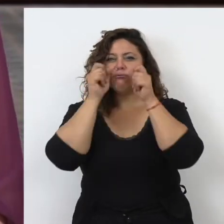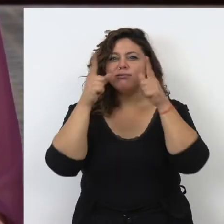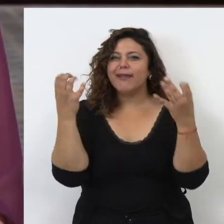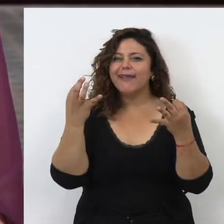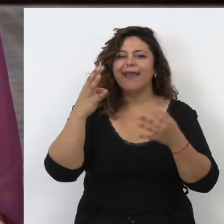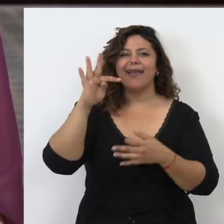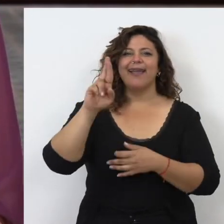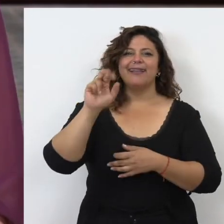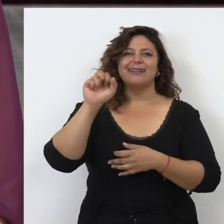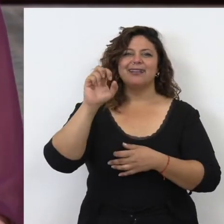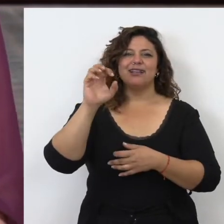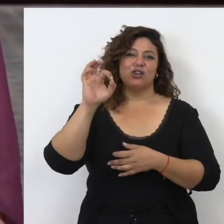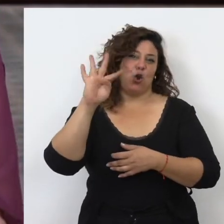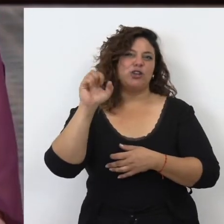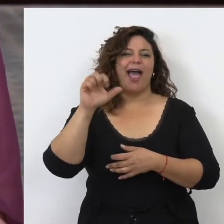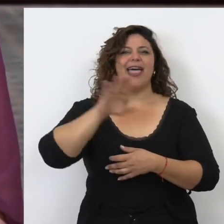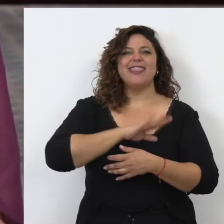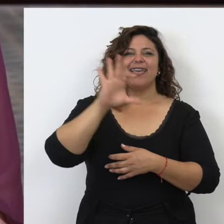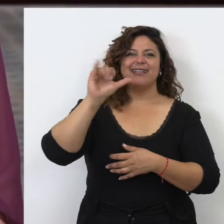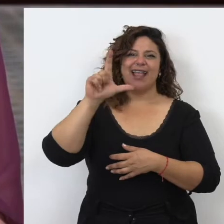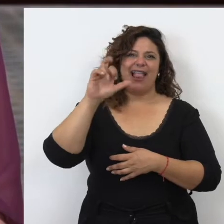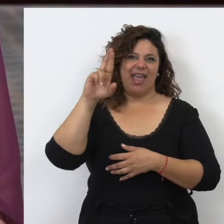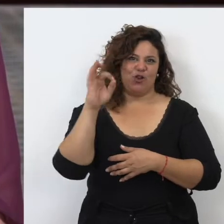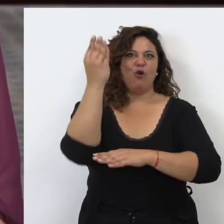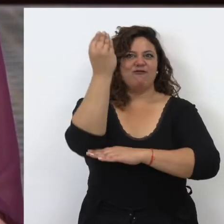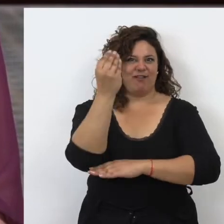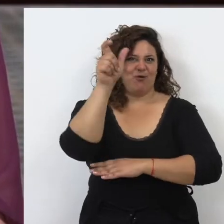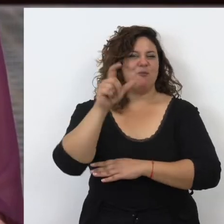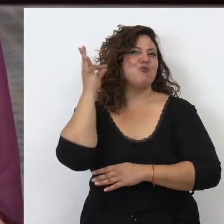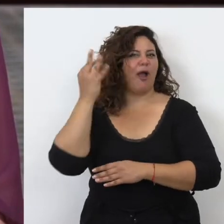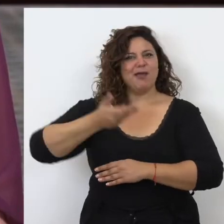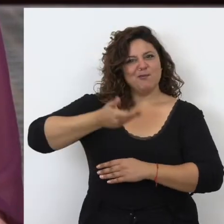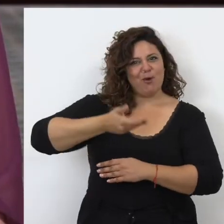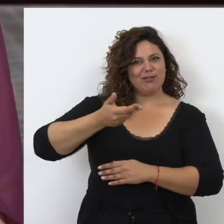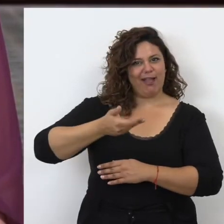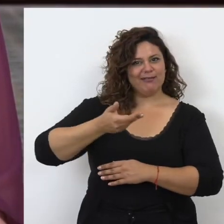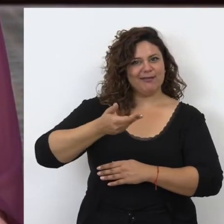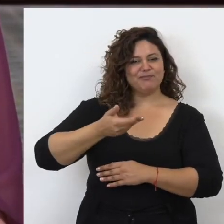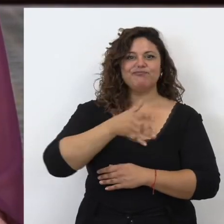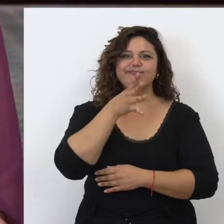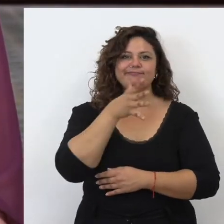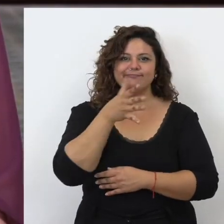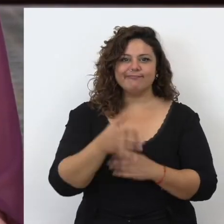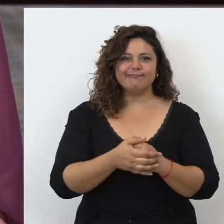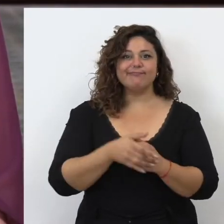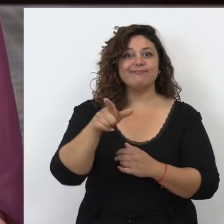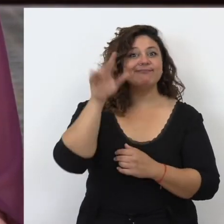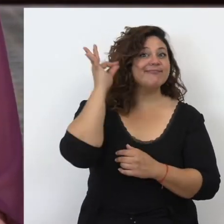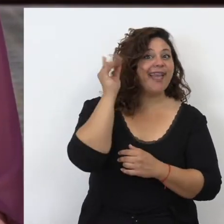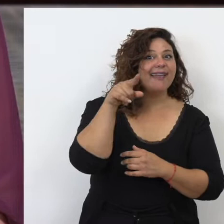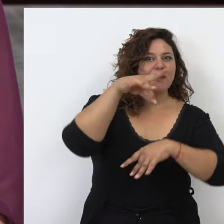mucho a Trota de Salerno, que es una de las figuras que hemos destacado en esta exposición, porque tanto